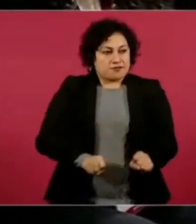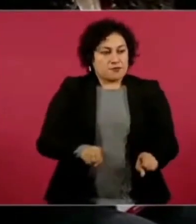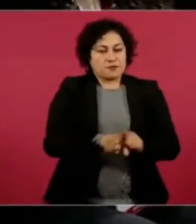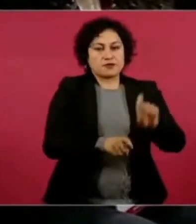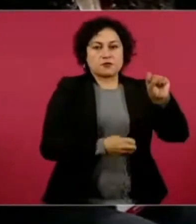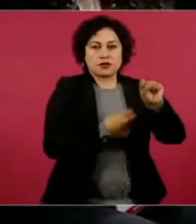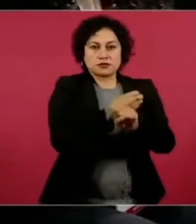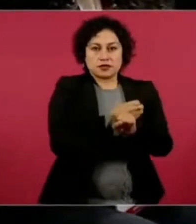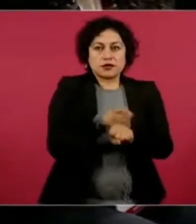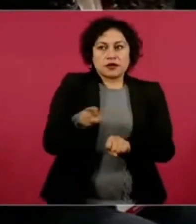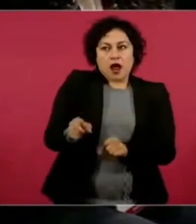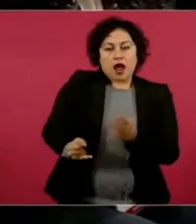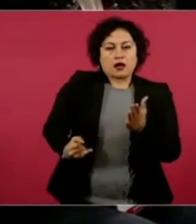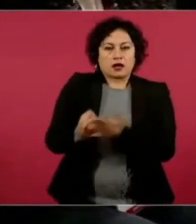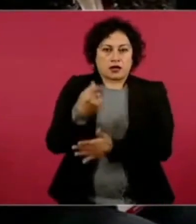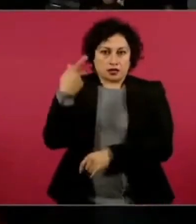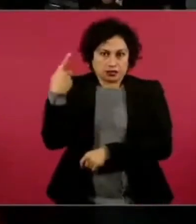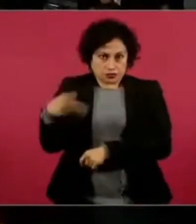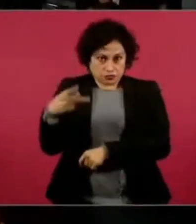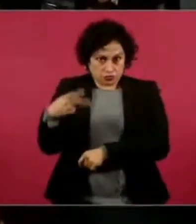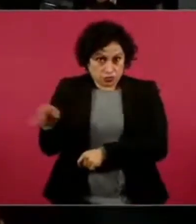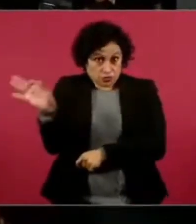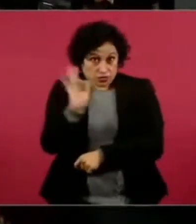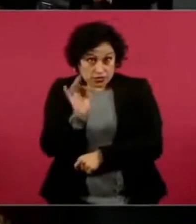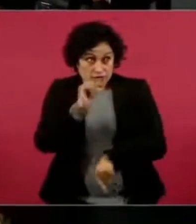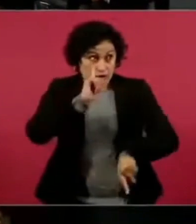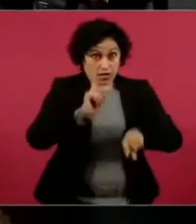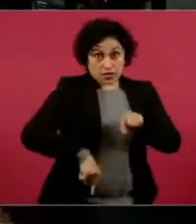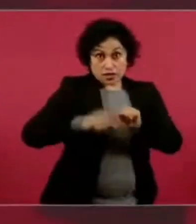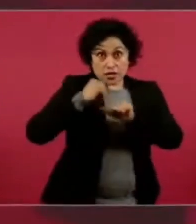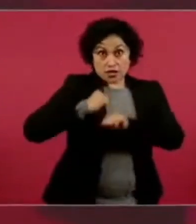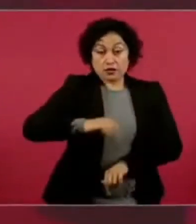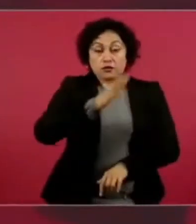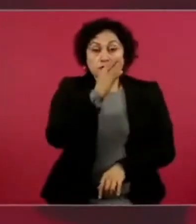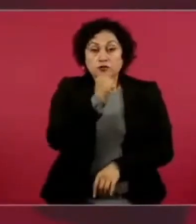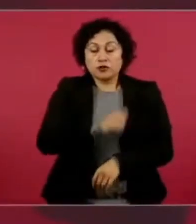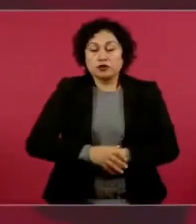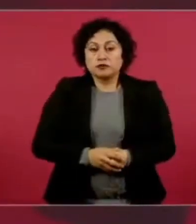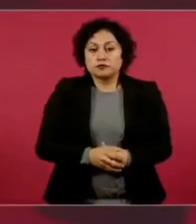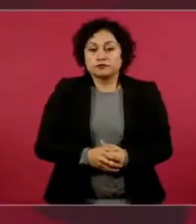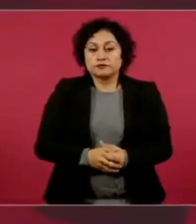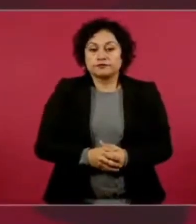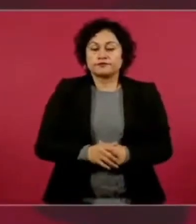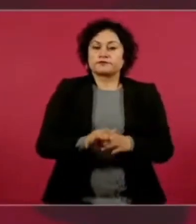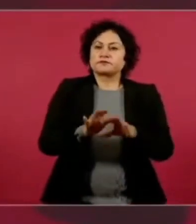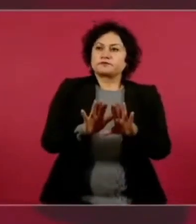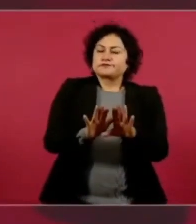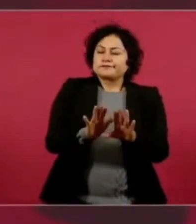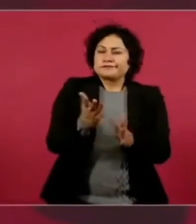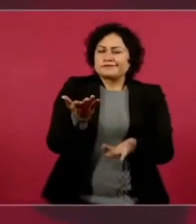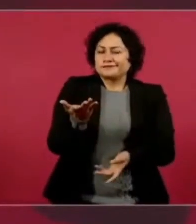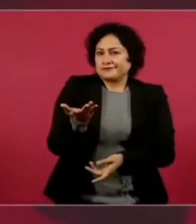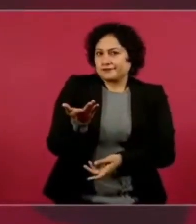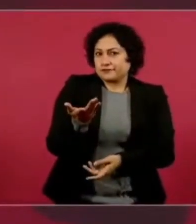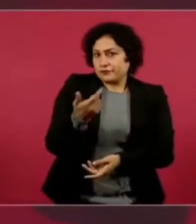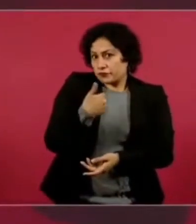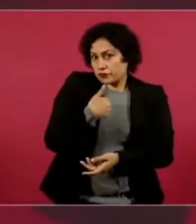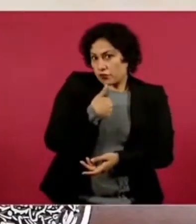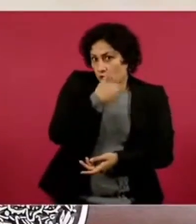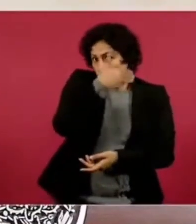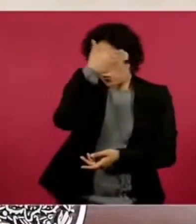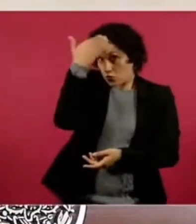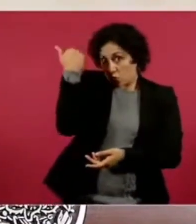reasumir plenamente las funciones. Pues no sé exactamente cuál sería el procedimiento,